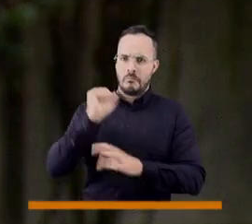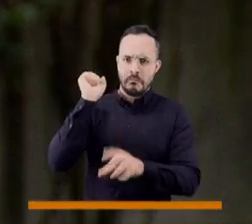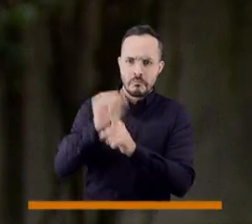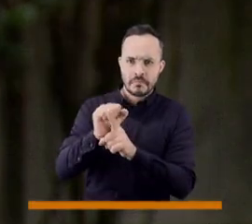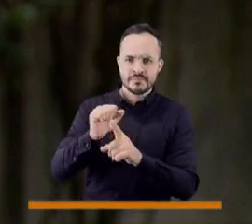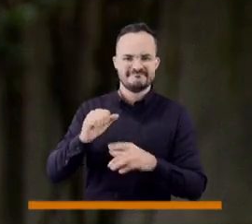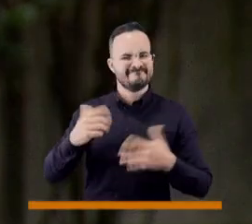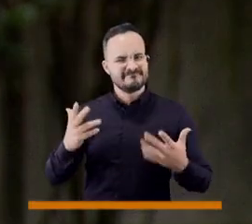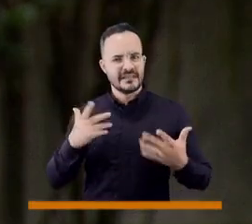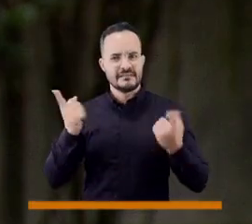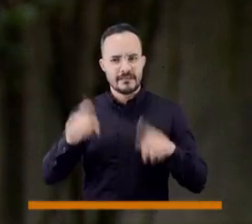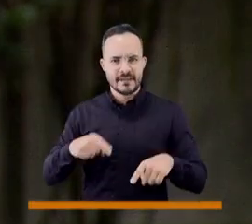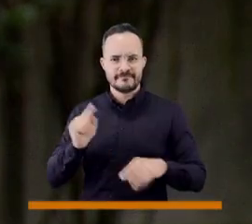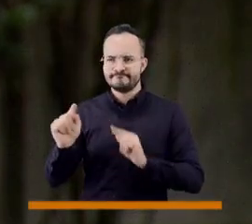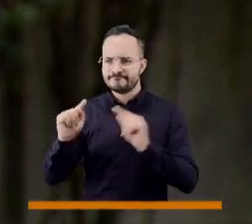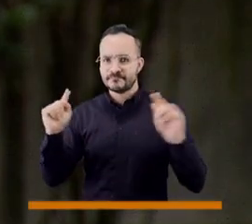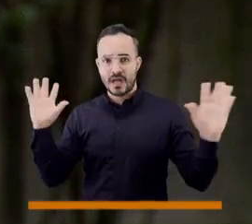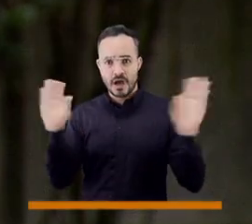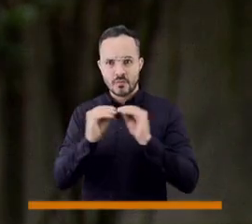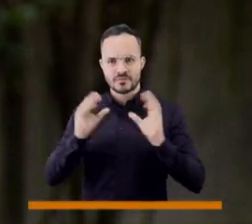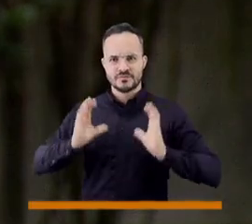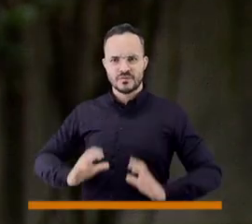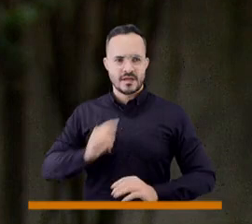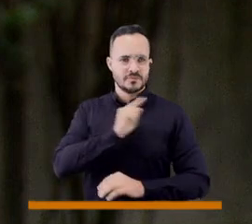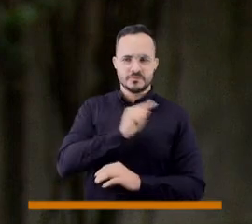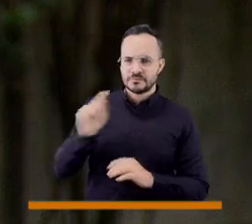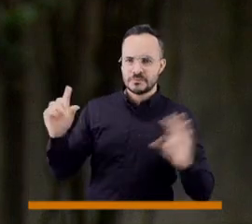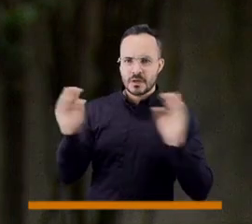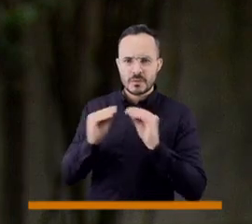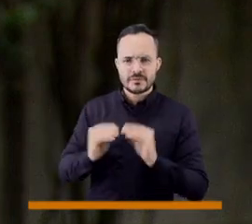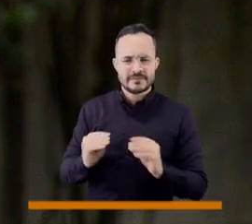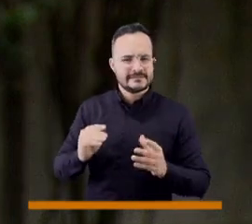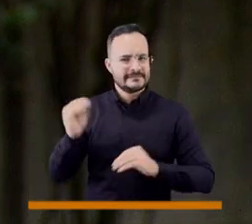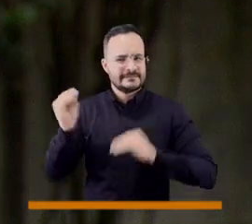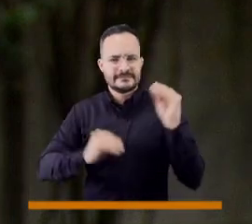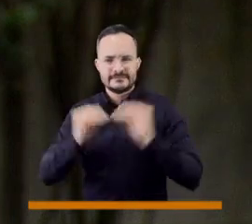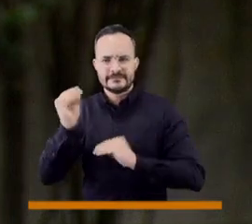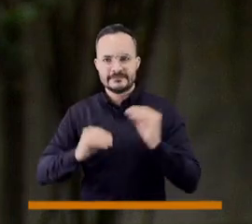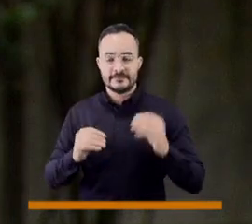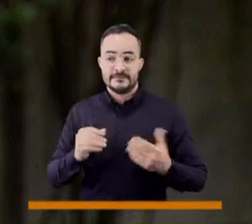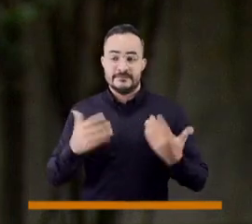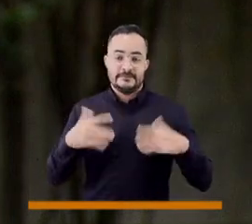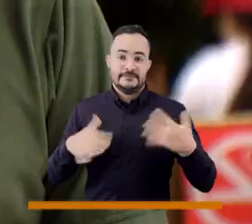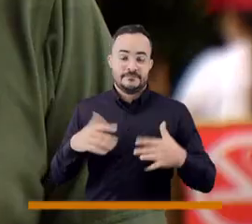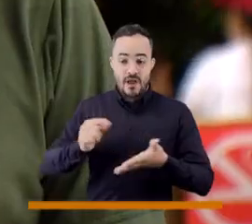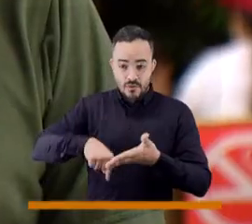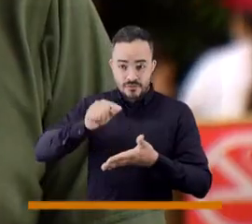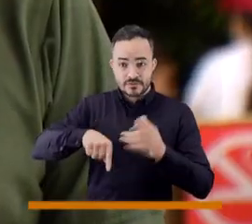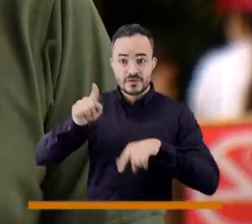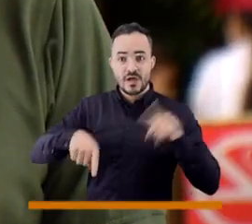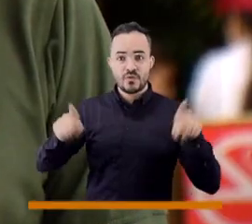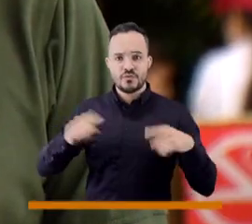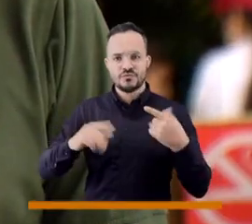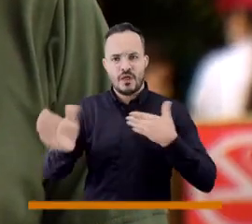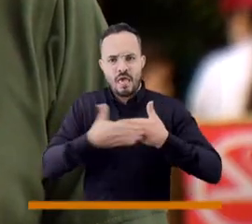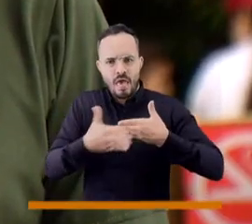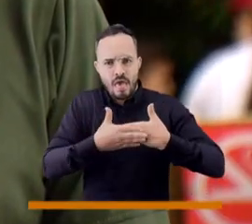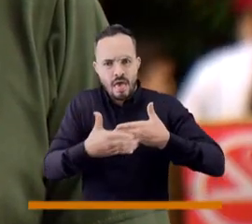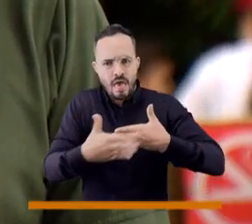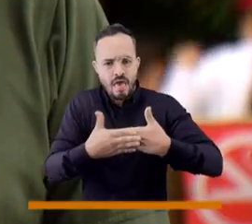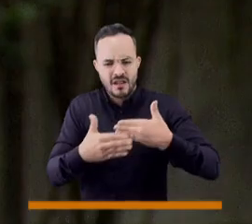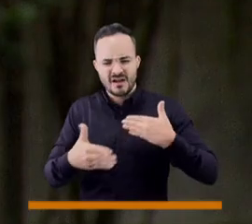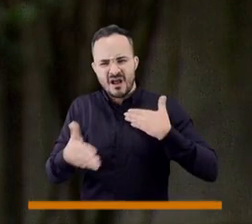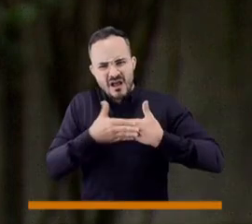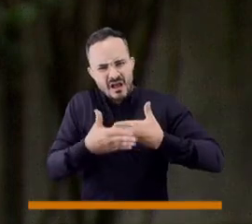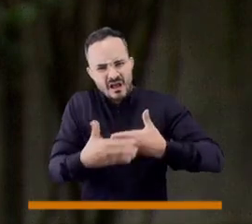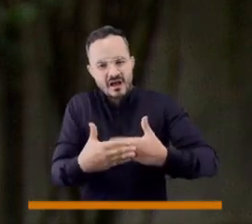los acuerdos con la comunidad no logran darse, tenemos contratos con 39 otros ISO, o lo que quiere decir es que eso está más